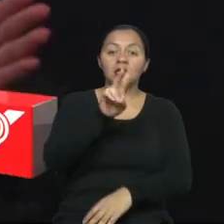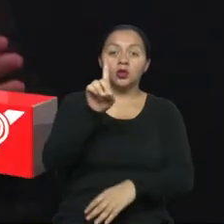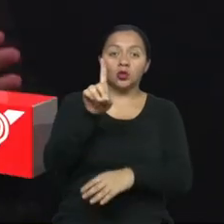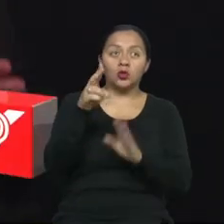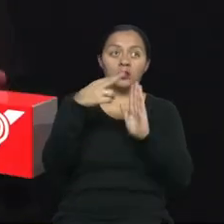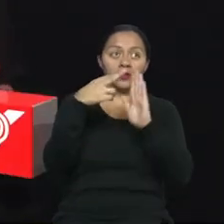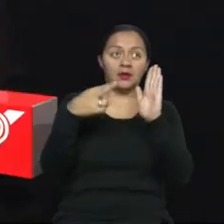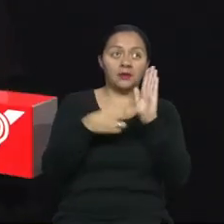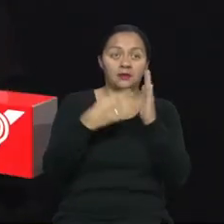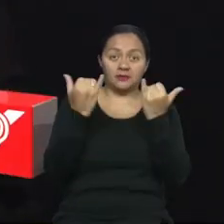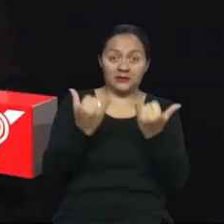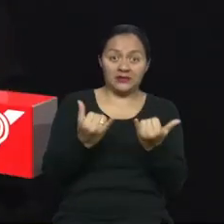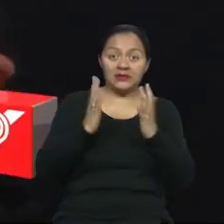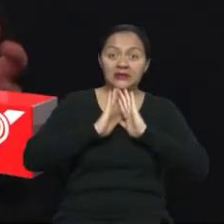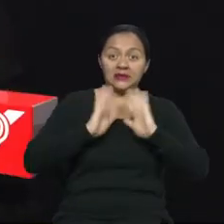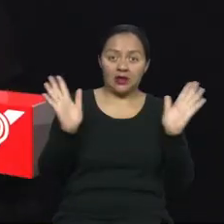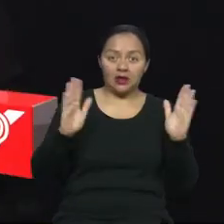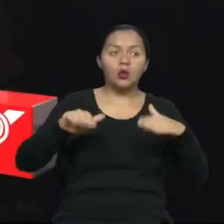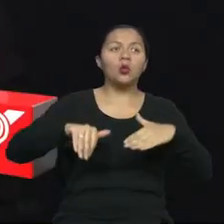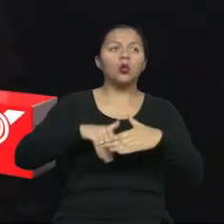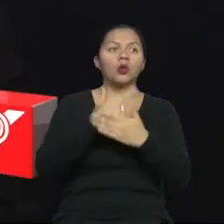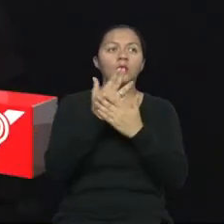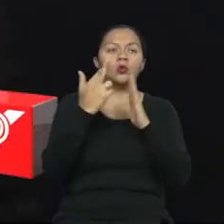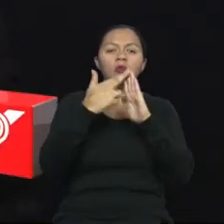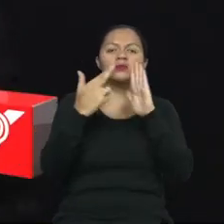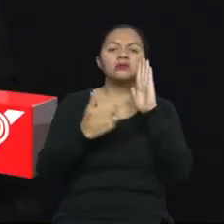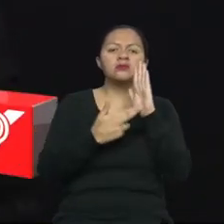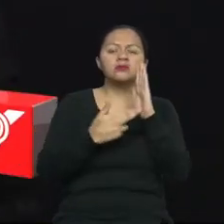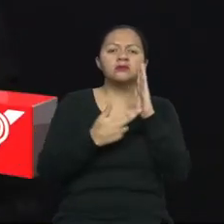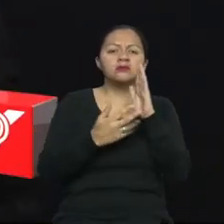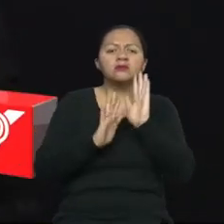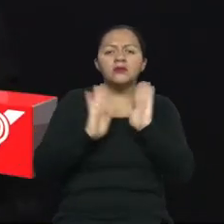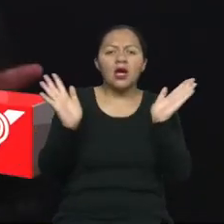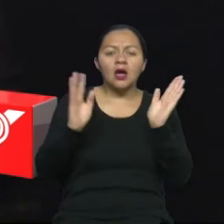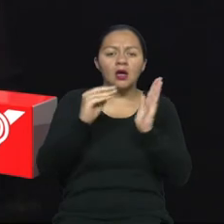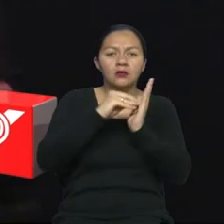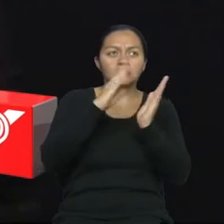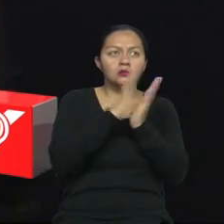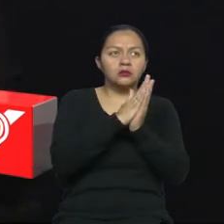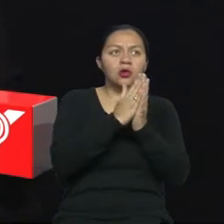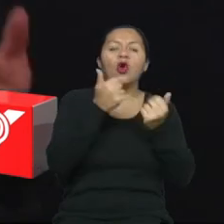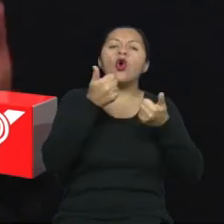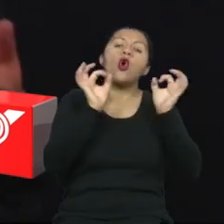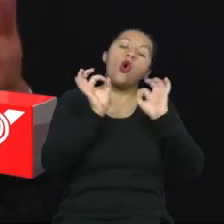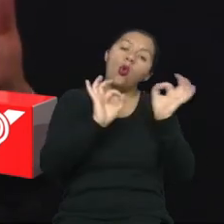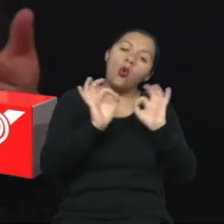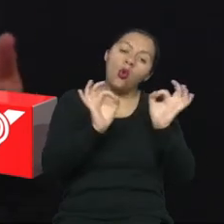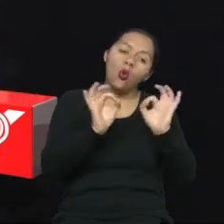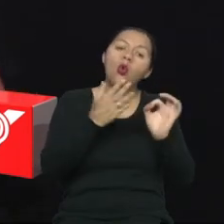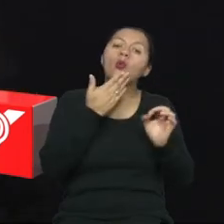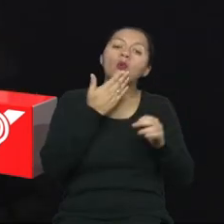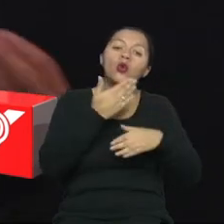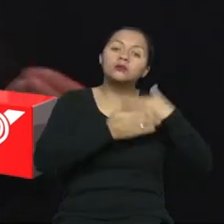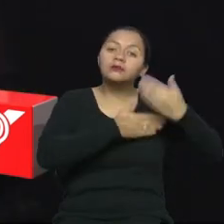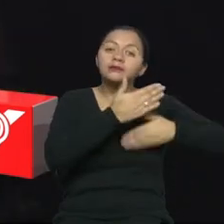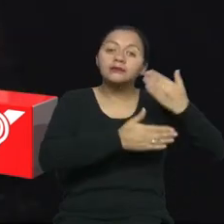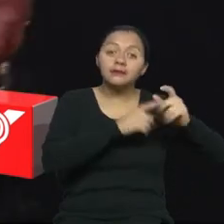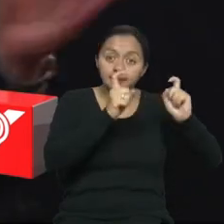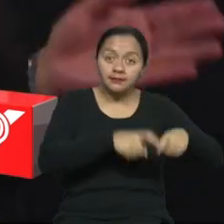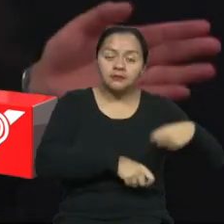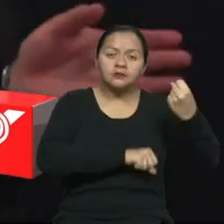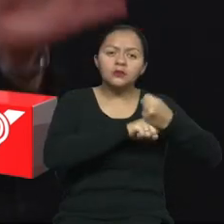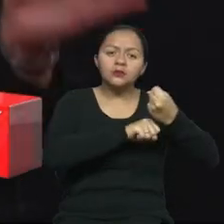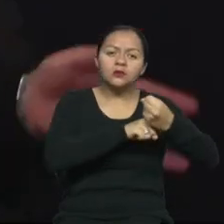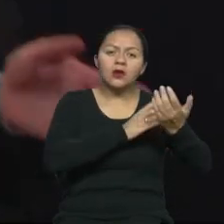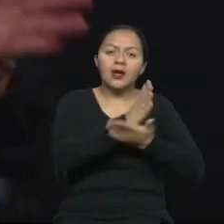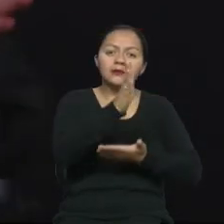fueron actualizadas. ¿Cuántas nuevas normas se han creado y cuáles consideras tú o en qué ámbitos están estas justamente para apoyar en la